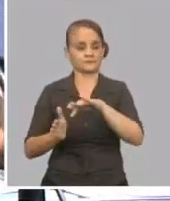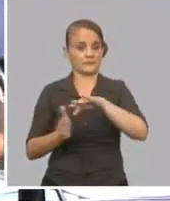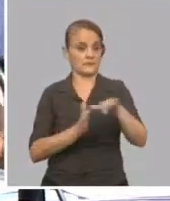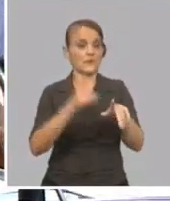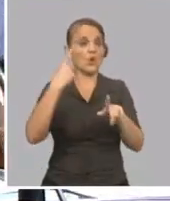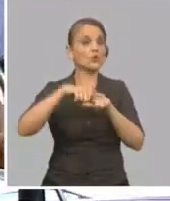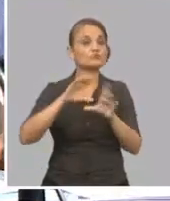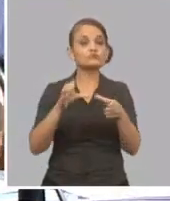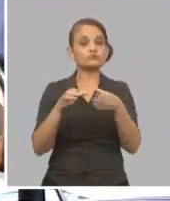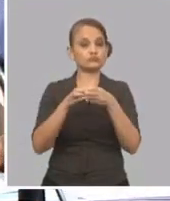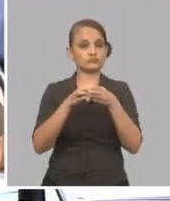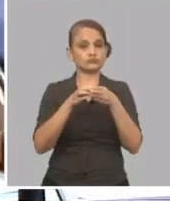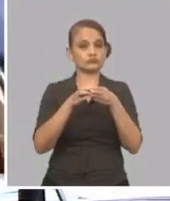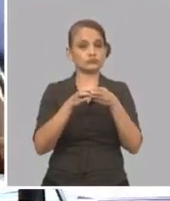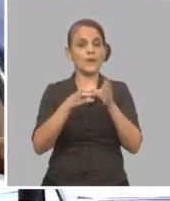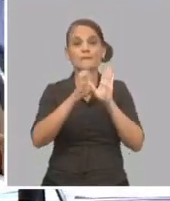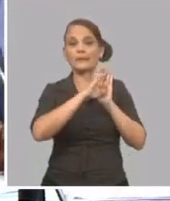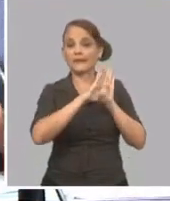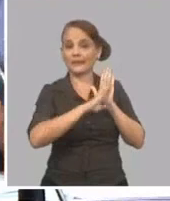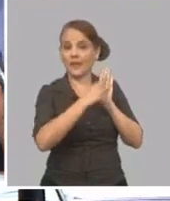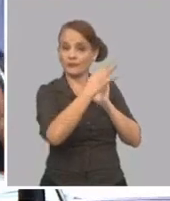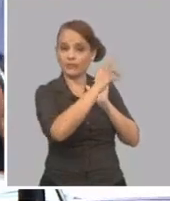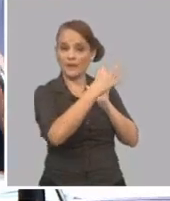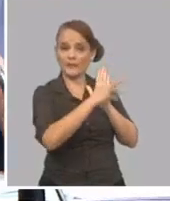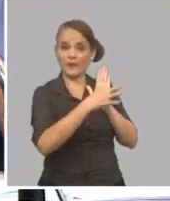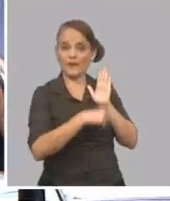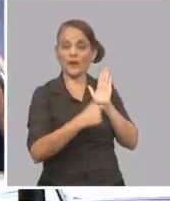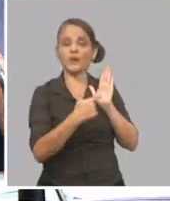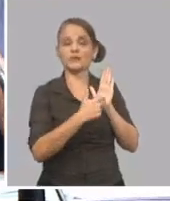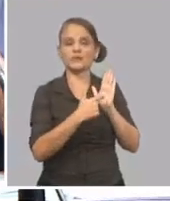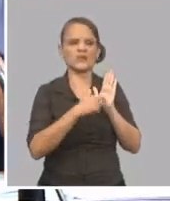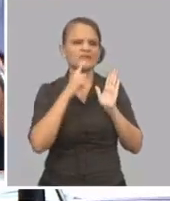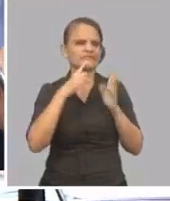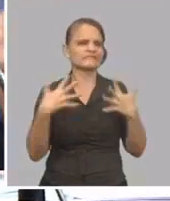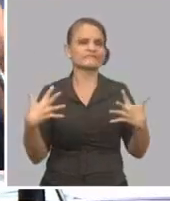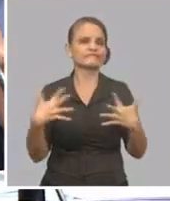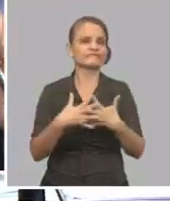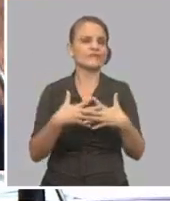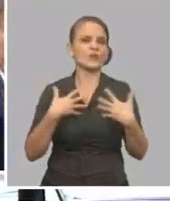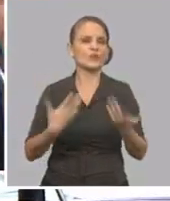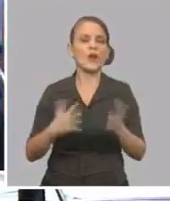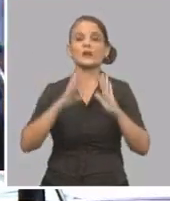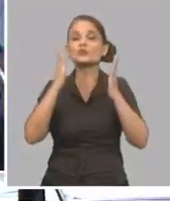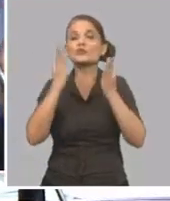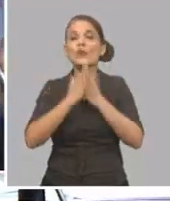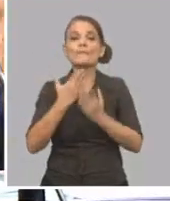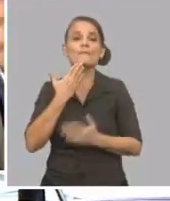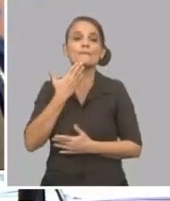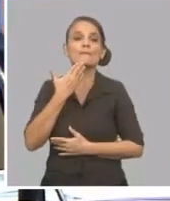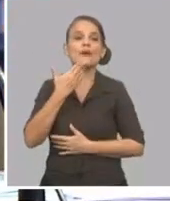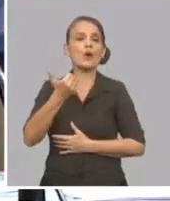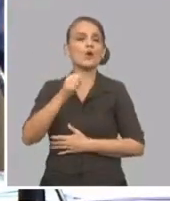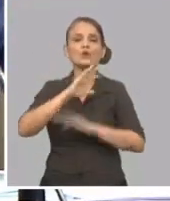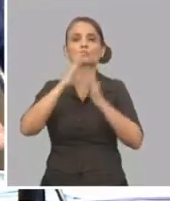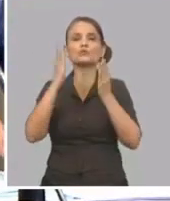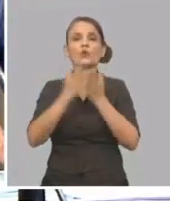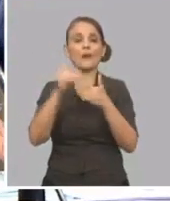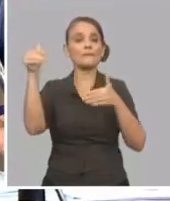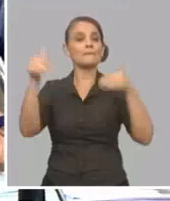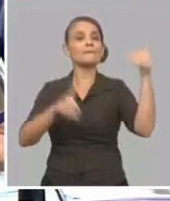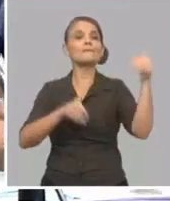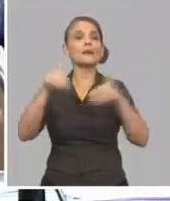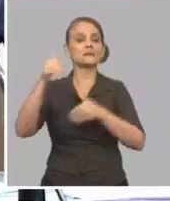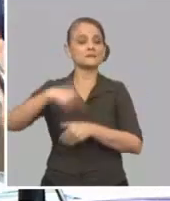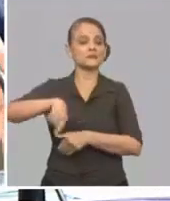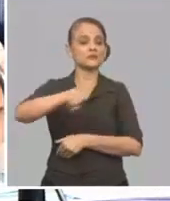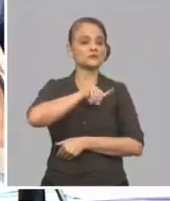que están vinculadas con un perfeccionamiento y una ampliación de la participación de la forma de